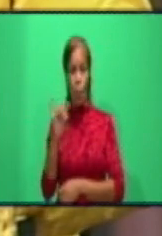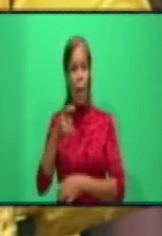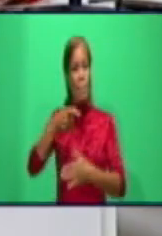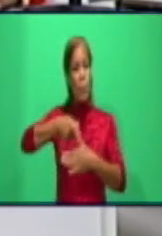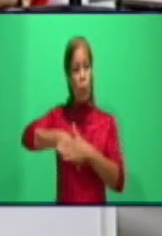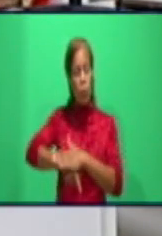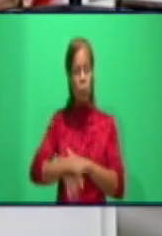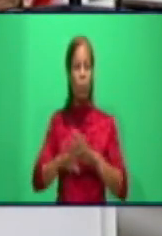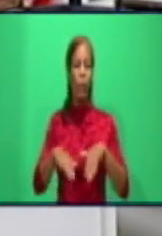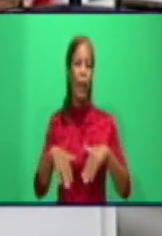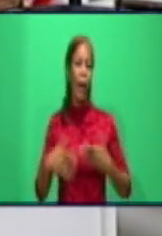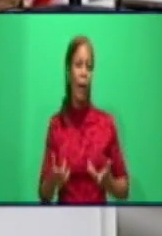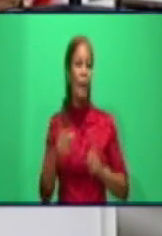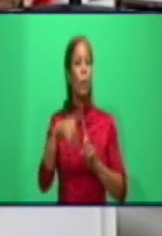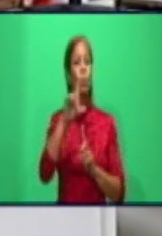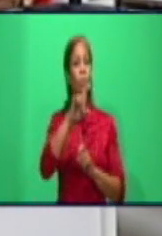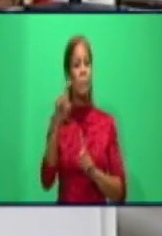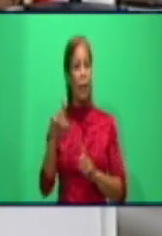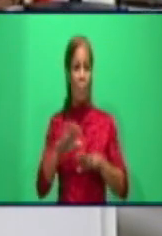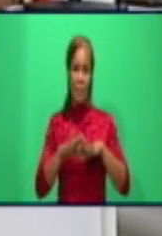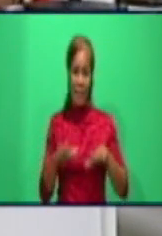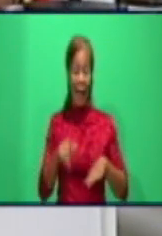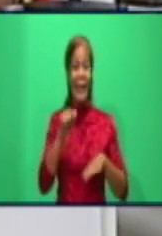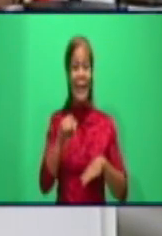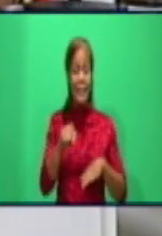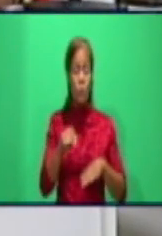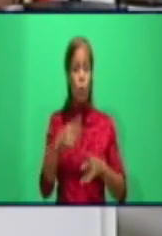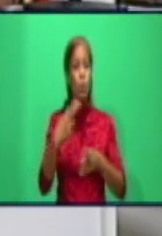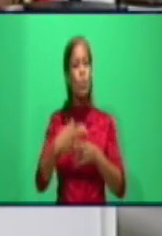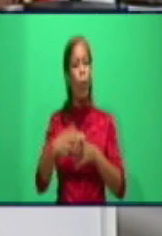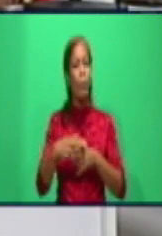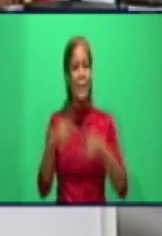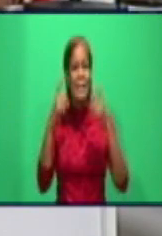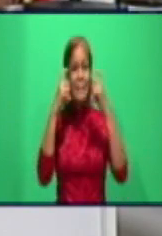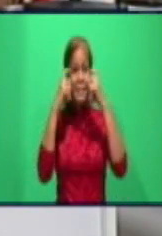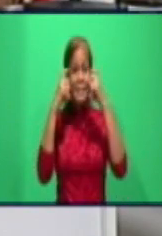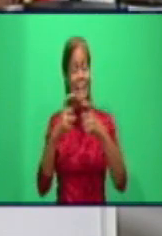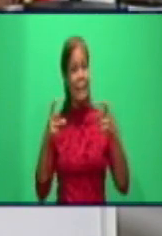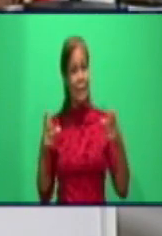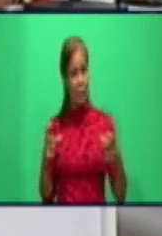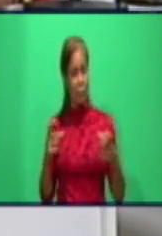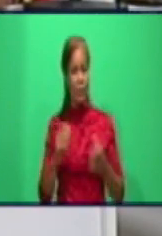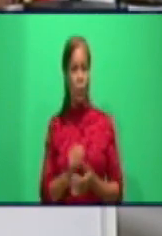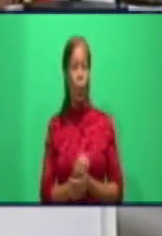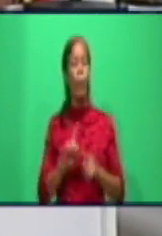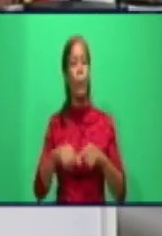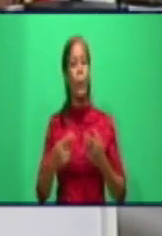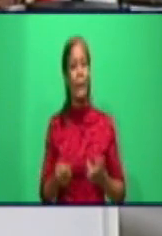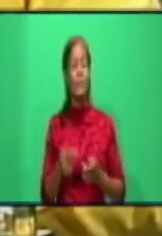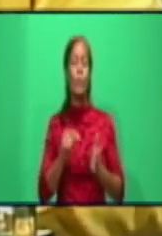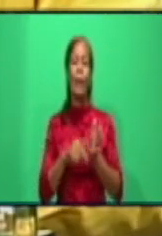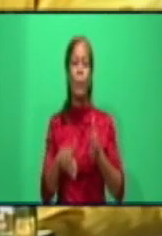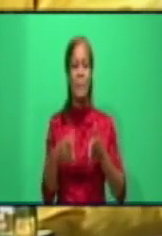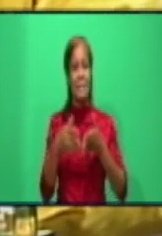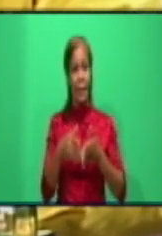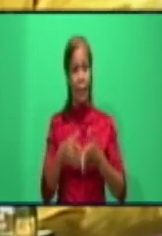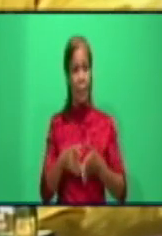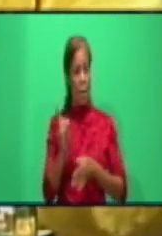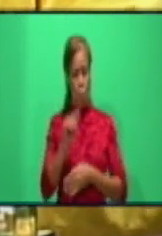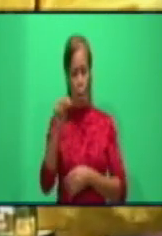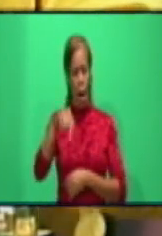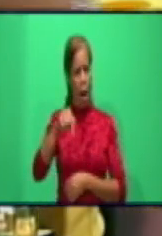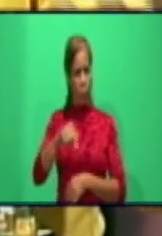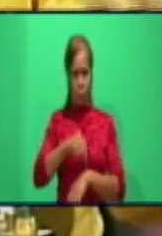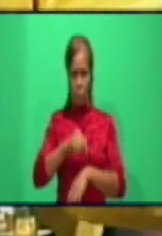determinado. Es a eso a que le llamamos expertos. Y es por eso que en la provincia gran, no ahora en este momento,